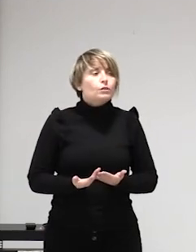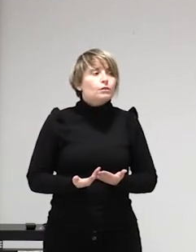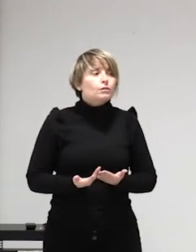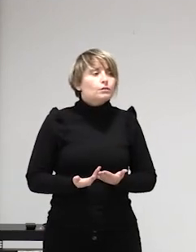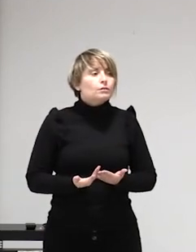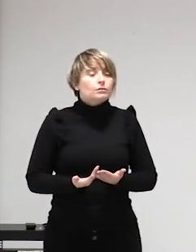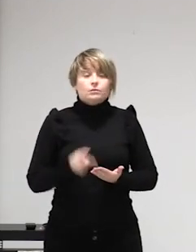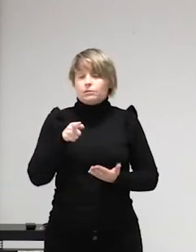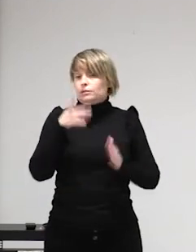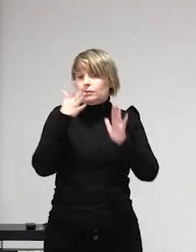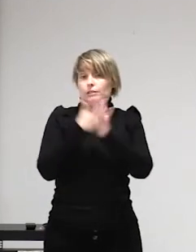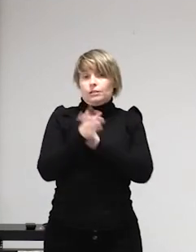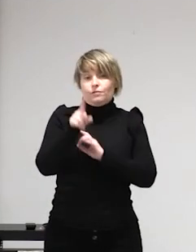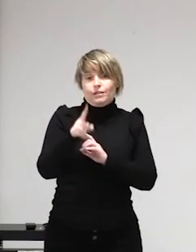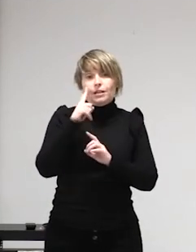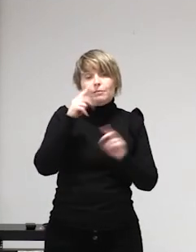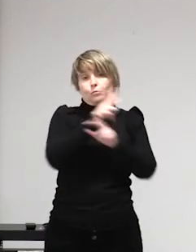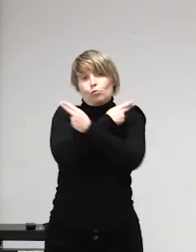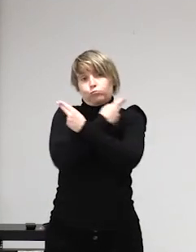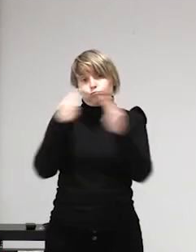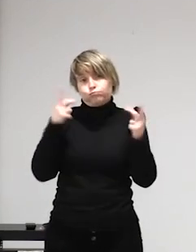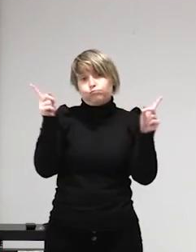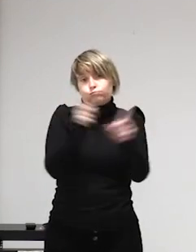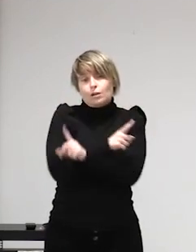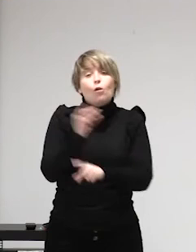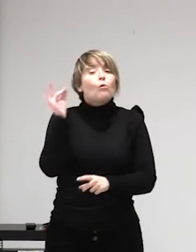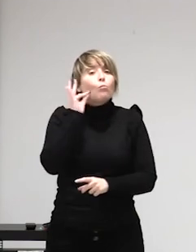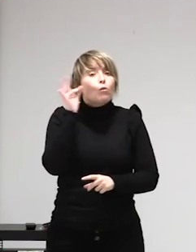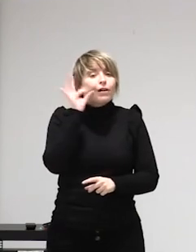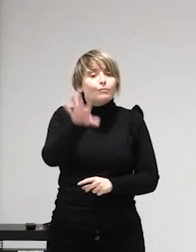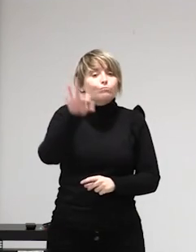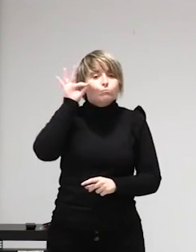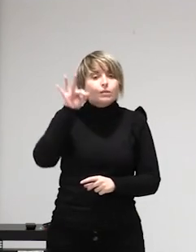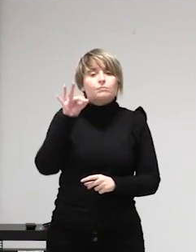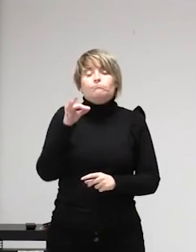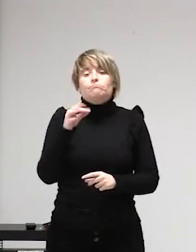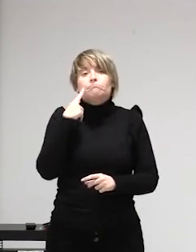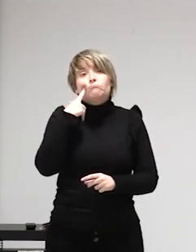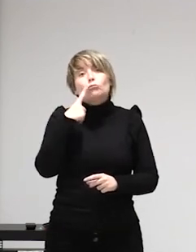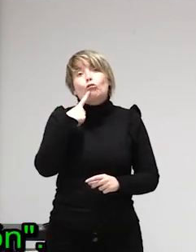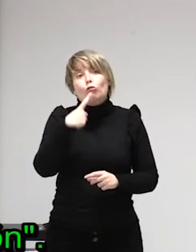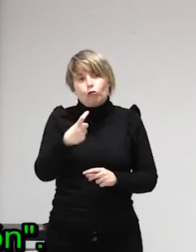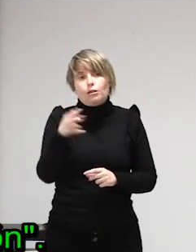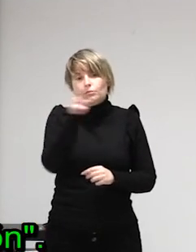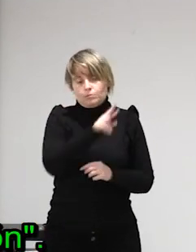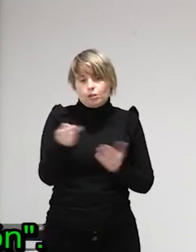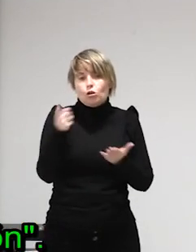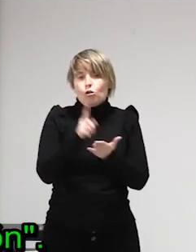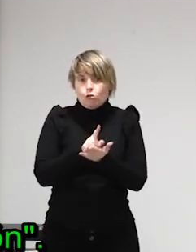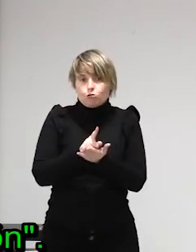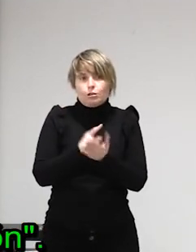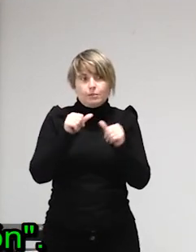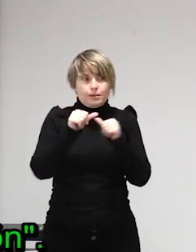porno está educando a la gente lo que estamos diciendo realmente es que no hay programas de educación sexual más allá del